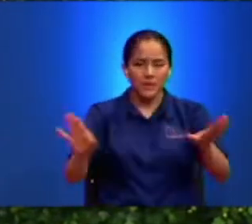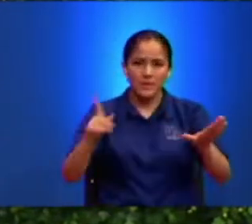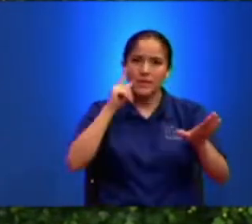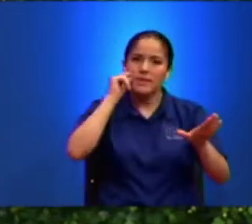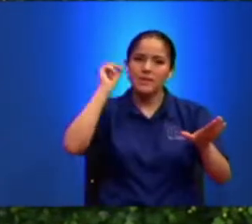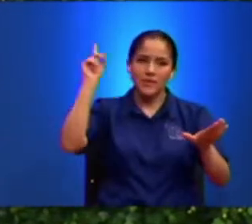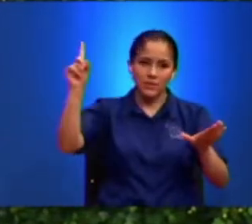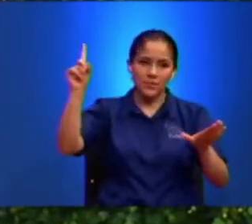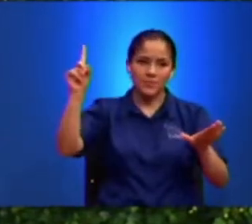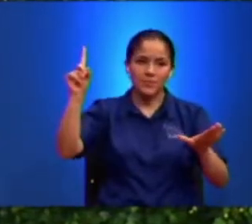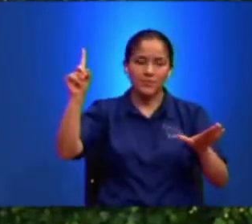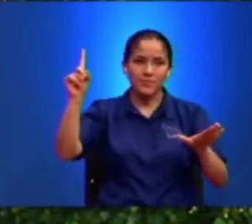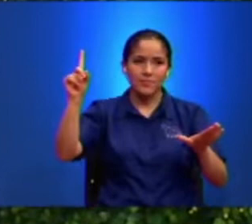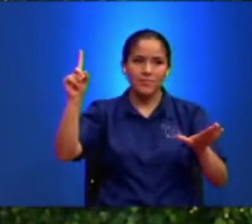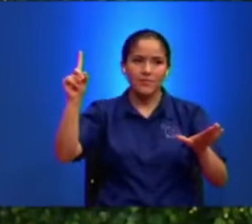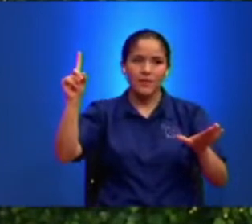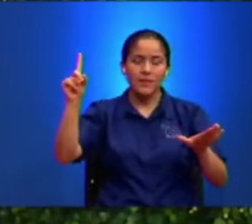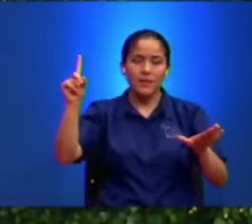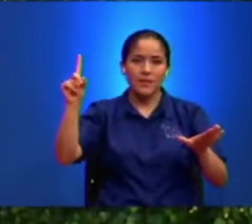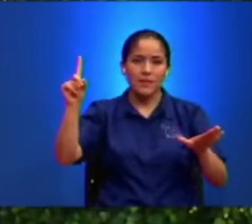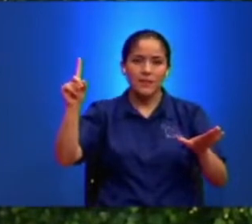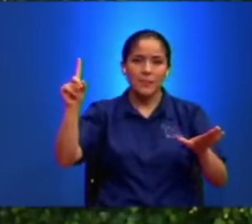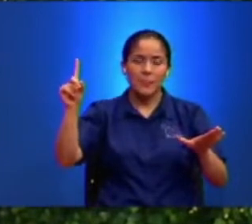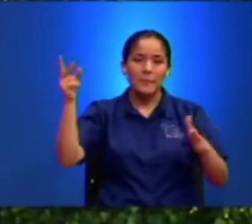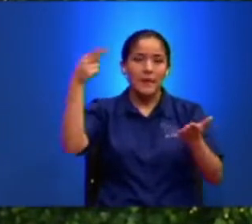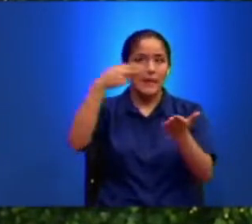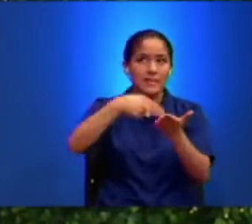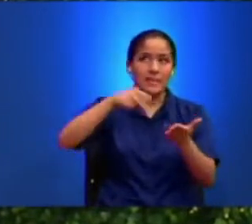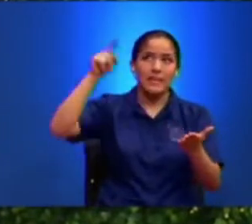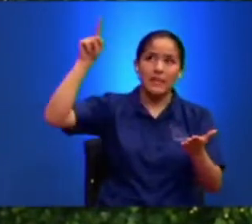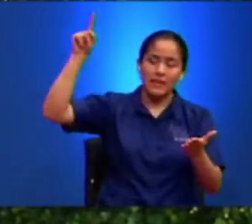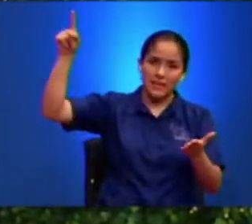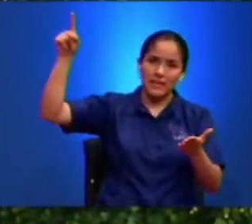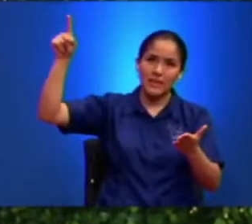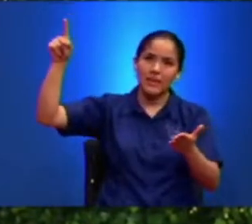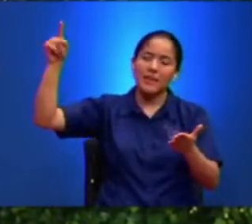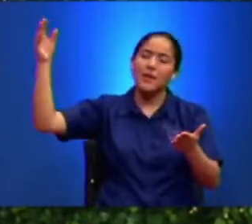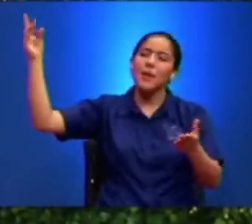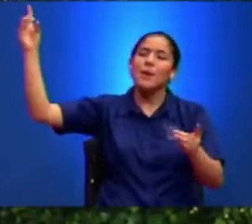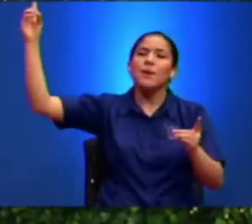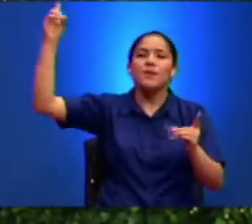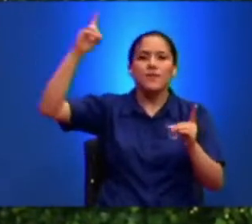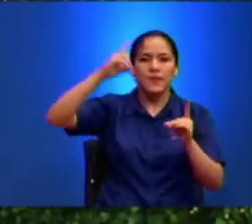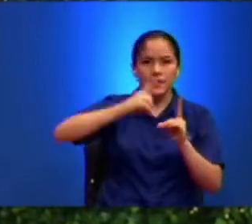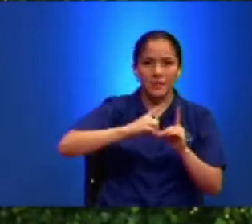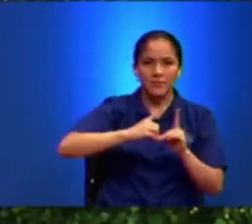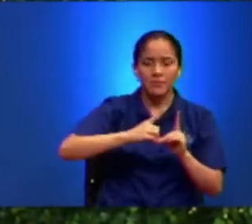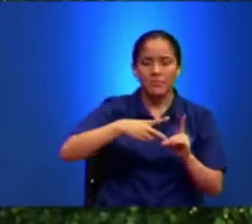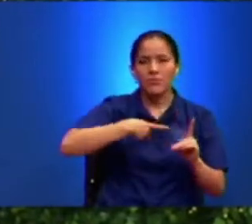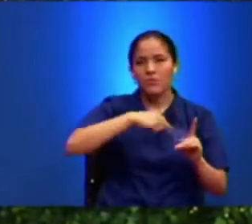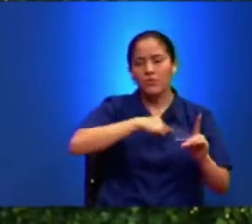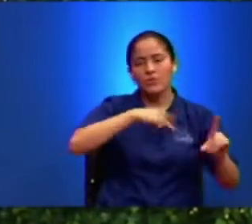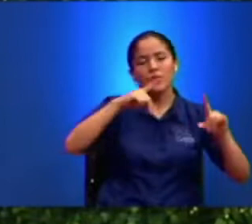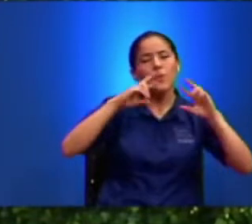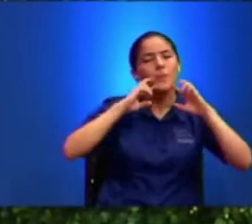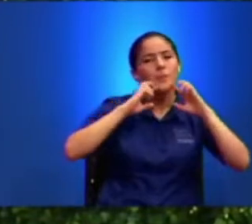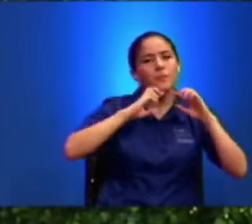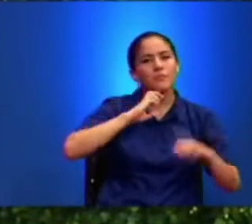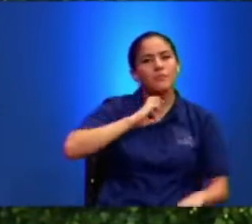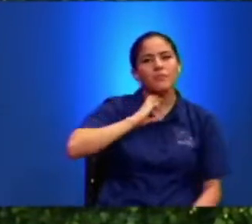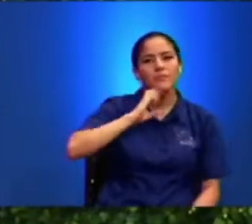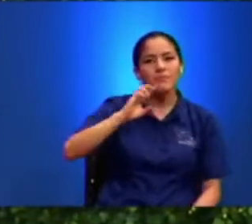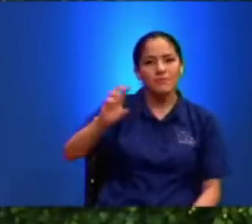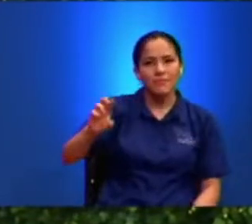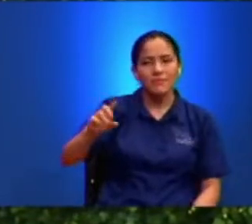Y desde luego hasta que Él venga dice Entonces quiere decir que estamos promulgando, proclamando,